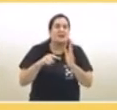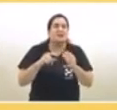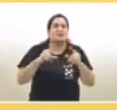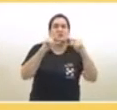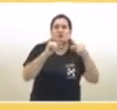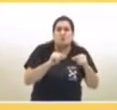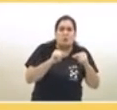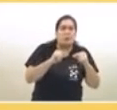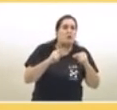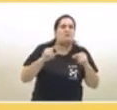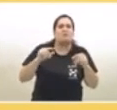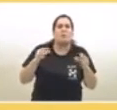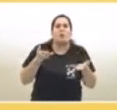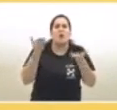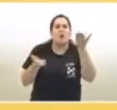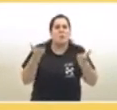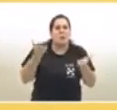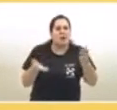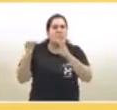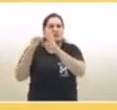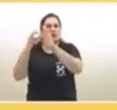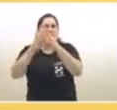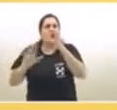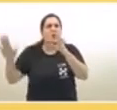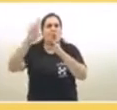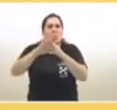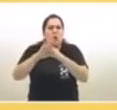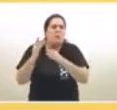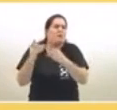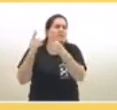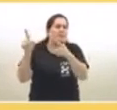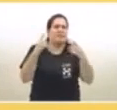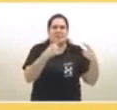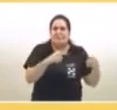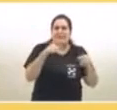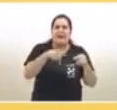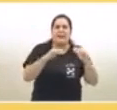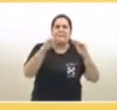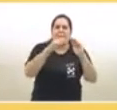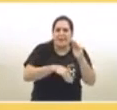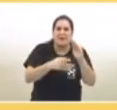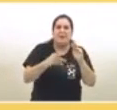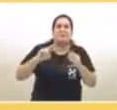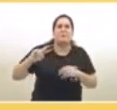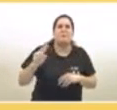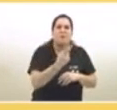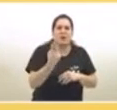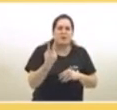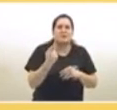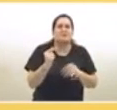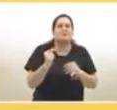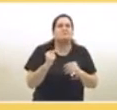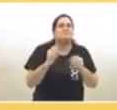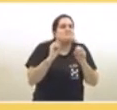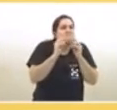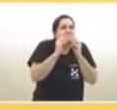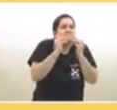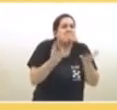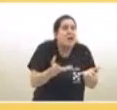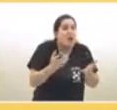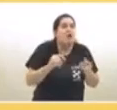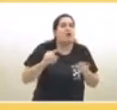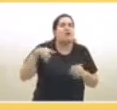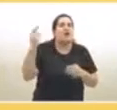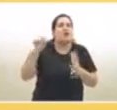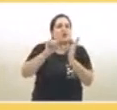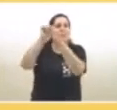De manera que tenemos un valor al día de hoy de letalidad un poco mejor que la mayoría de los países